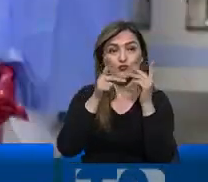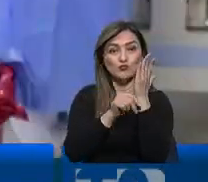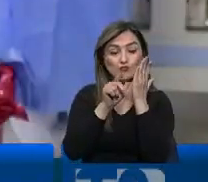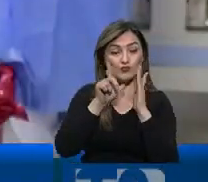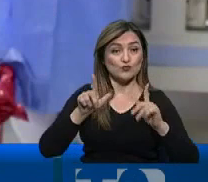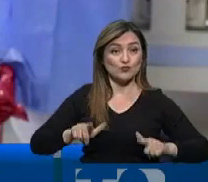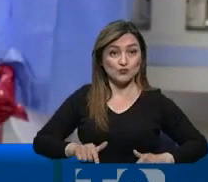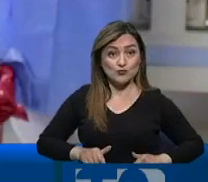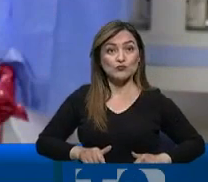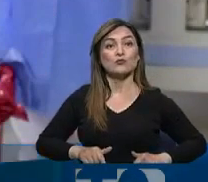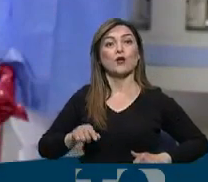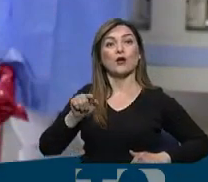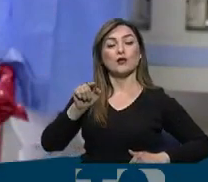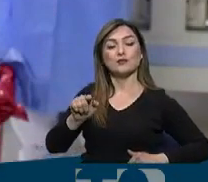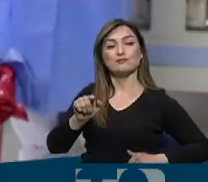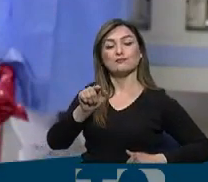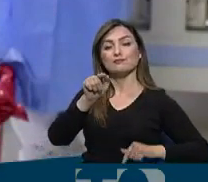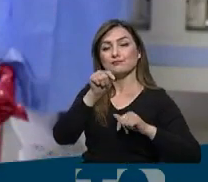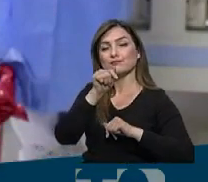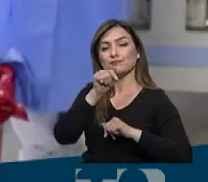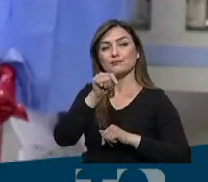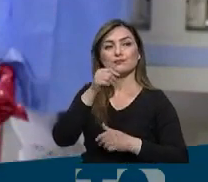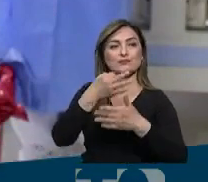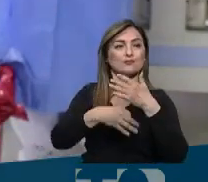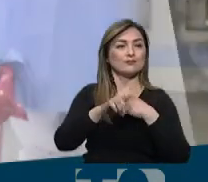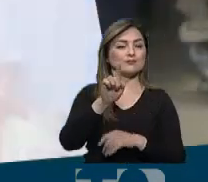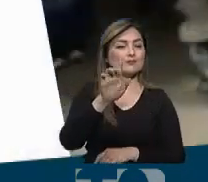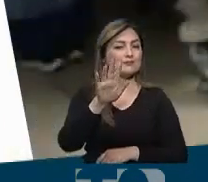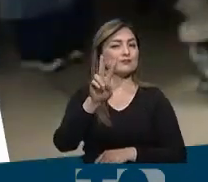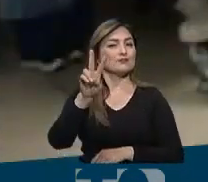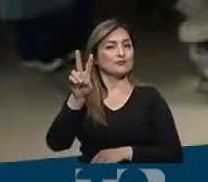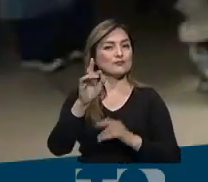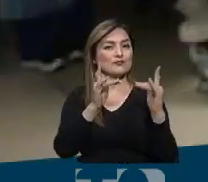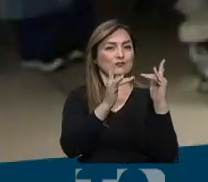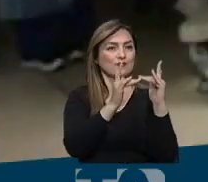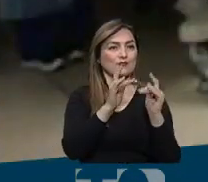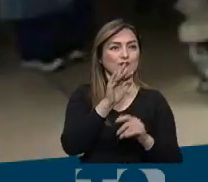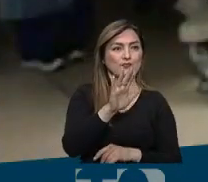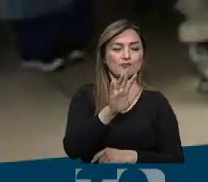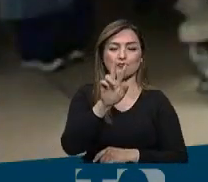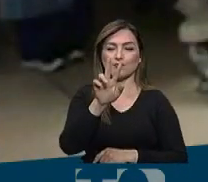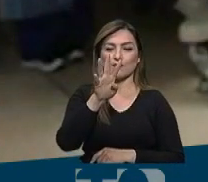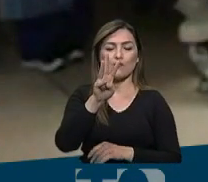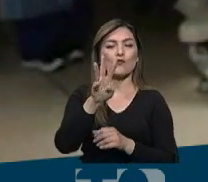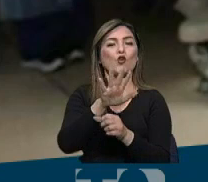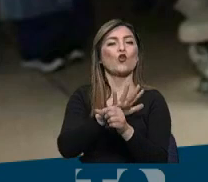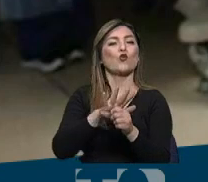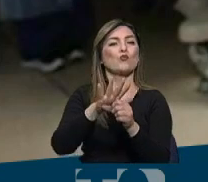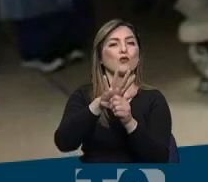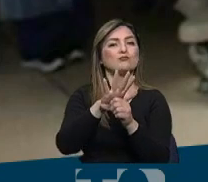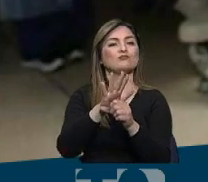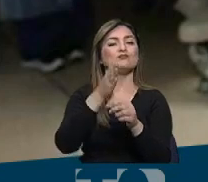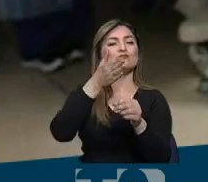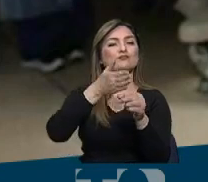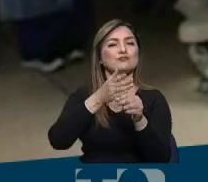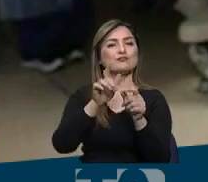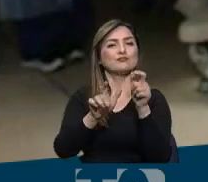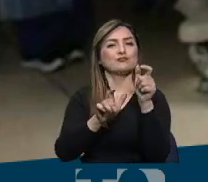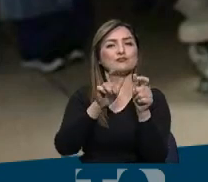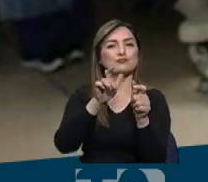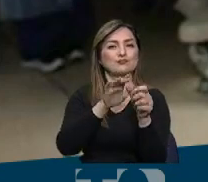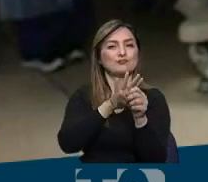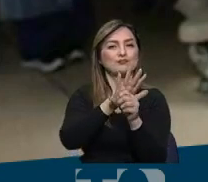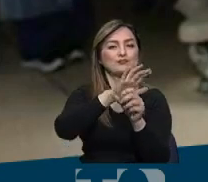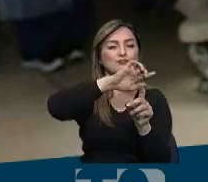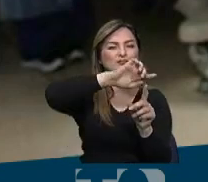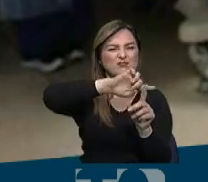hay un total de 1,522 camas de cuidados intensivos. De ellas, 526 están por ahora destinadas a pacientes con